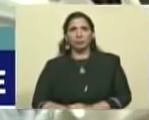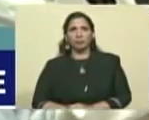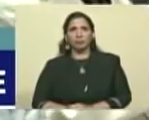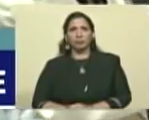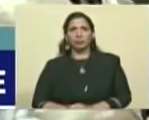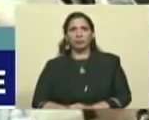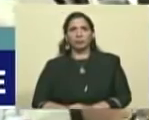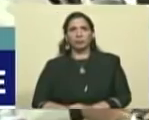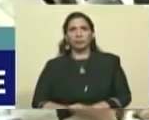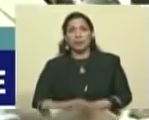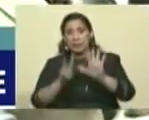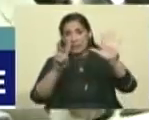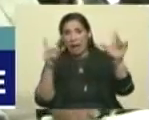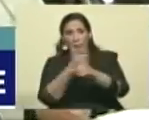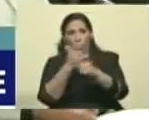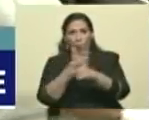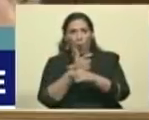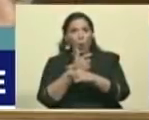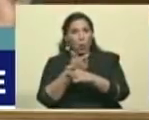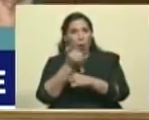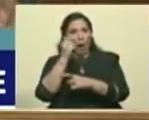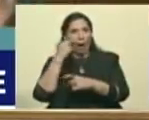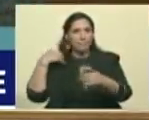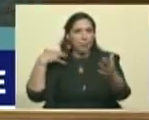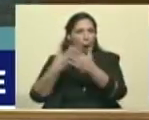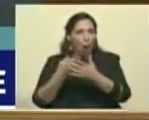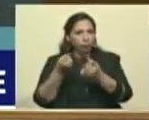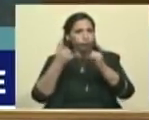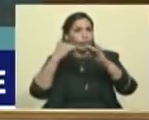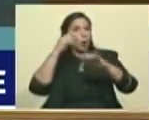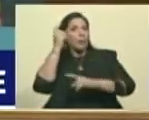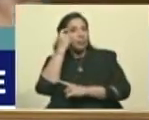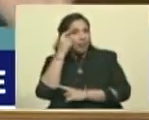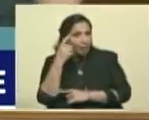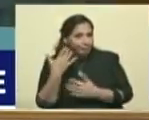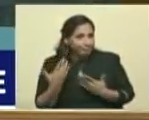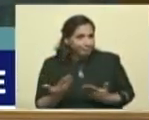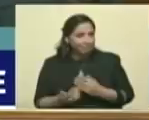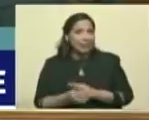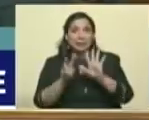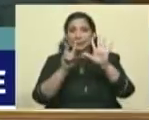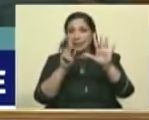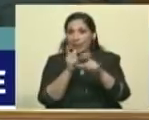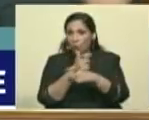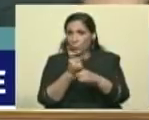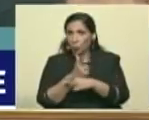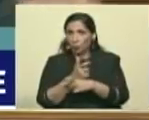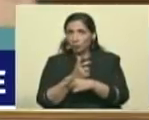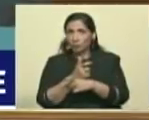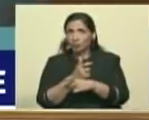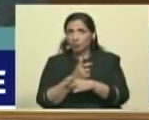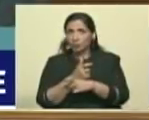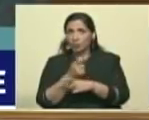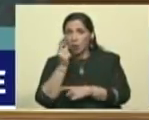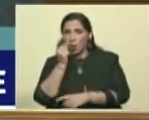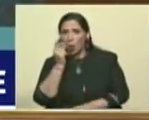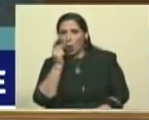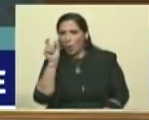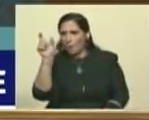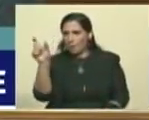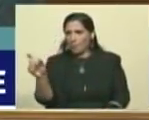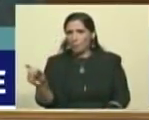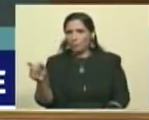Desde el 7 de agosto, yo le llevo los días, porque se los voy a contar. Desde el 7 de agosto, ese señor es subpresidente.